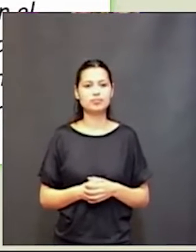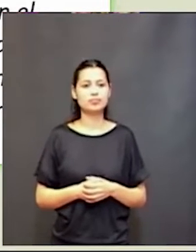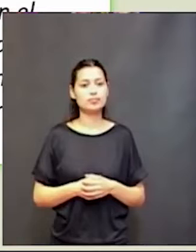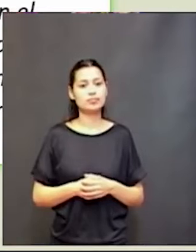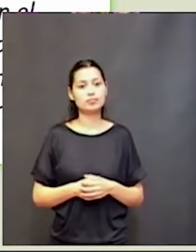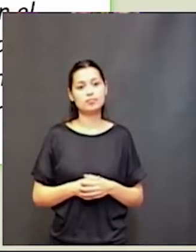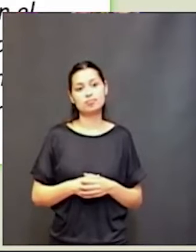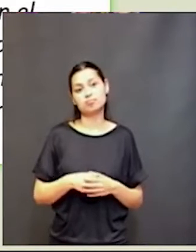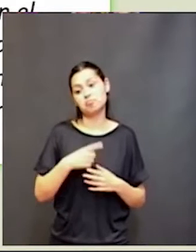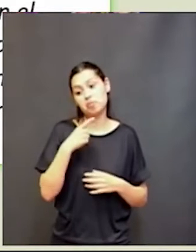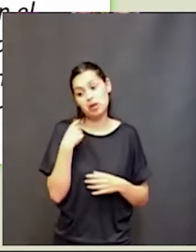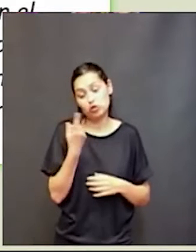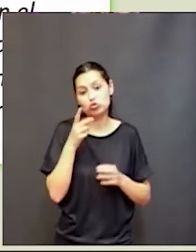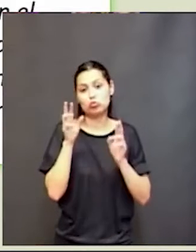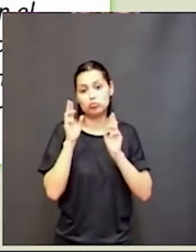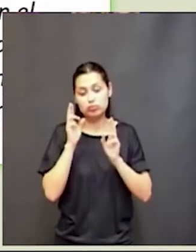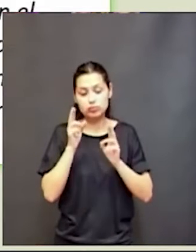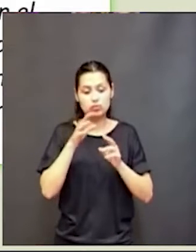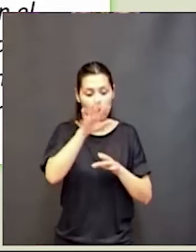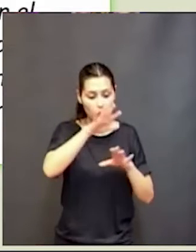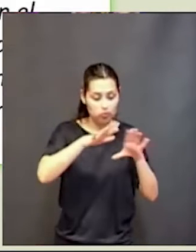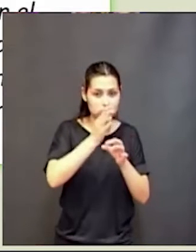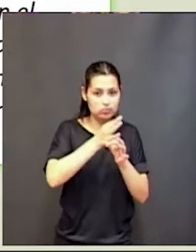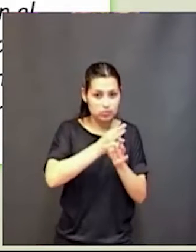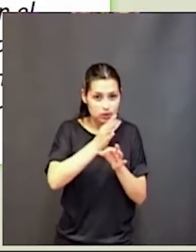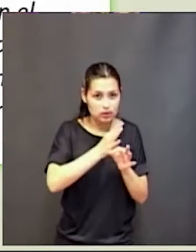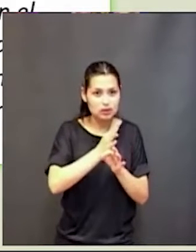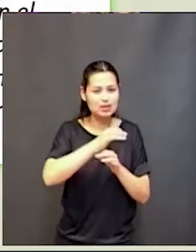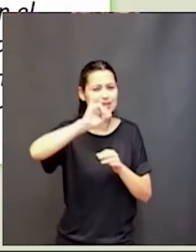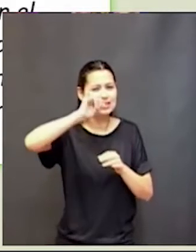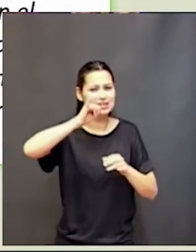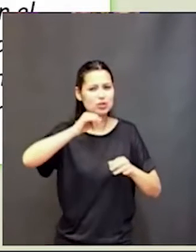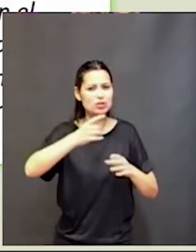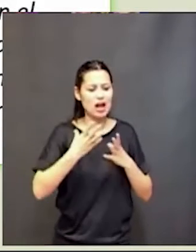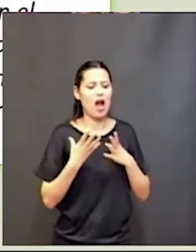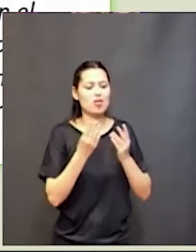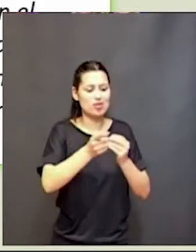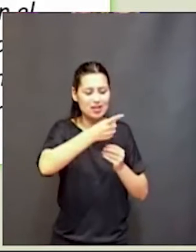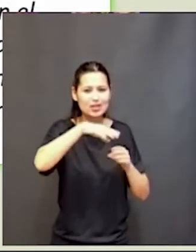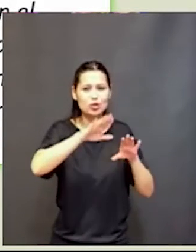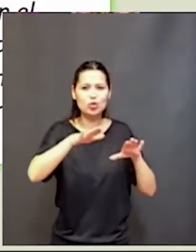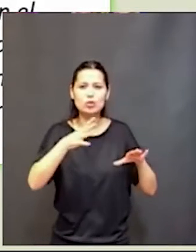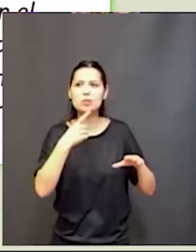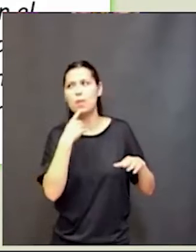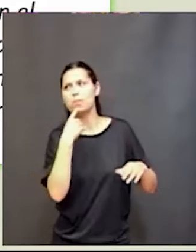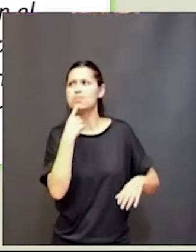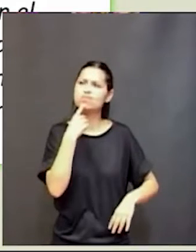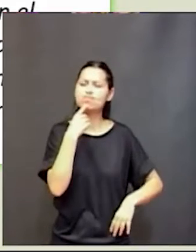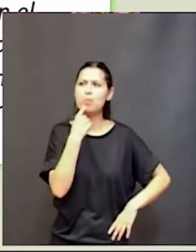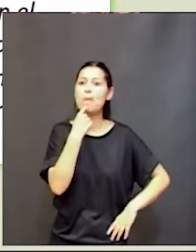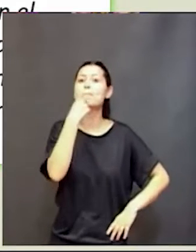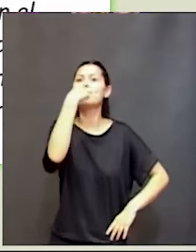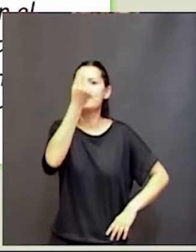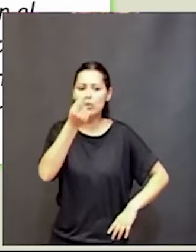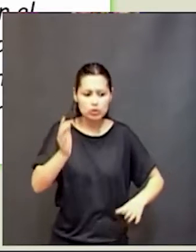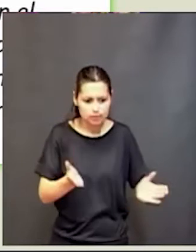enseñamos tenemos que hacer que nuestros chicos generen preguntas, que aprendan a regular su atención, cómo hago para